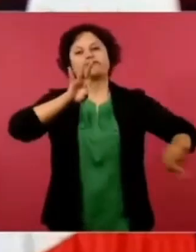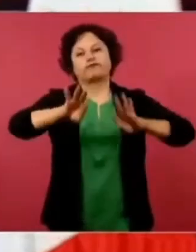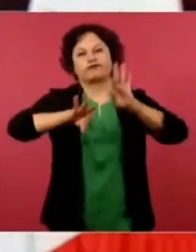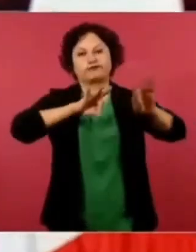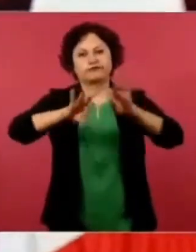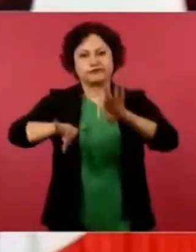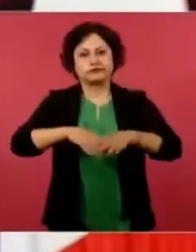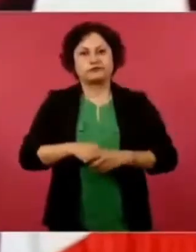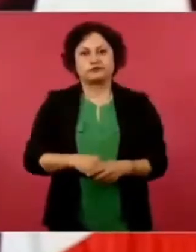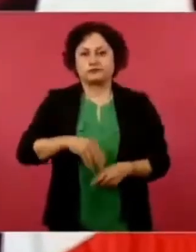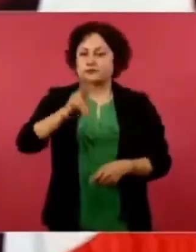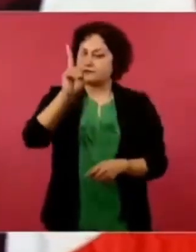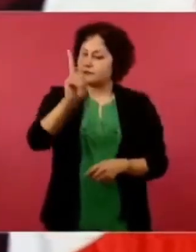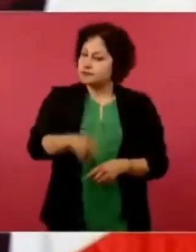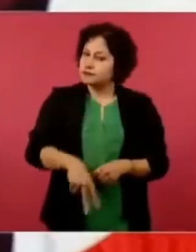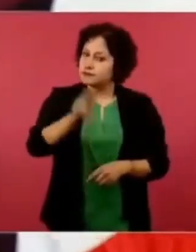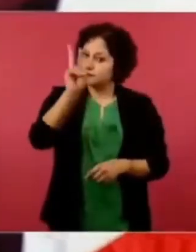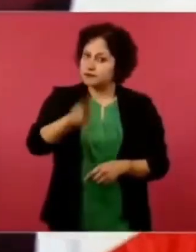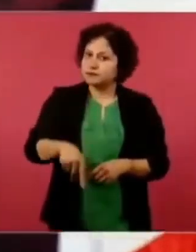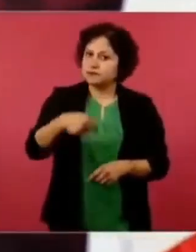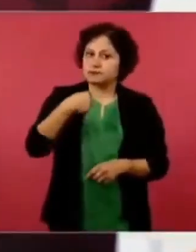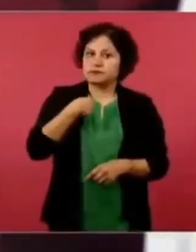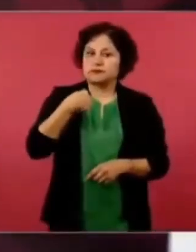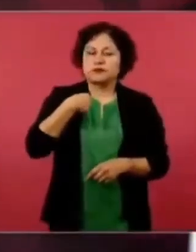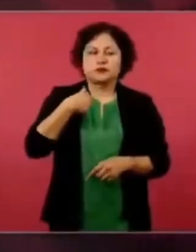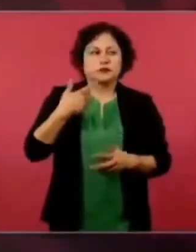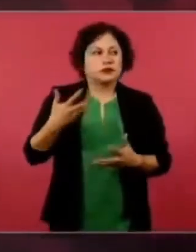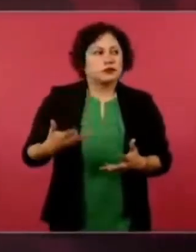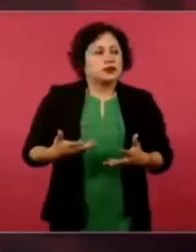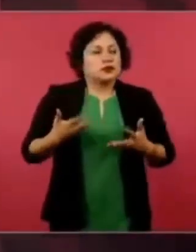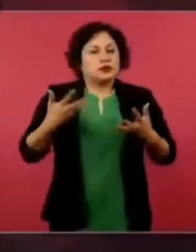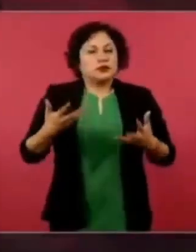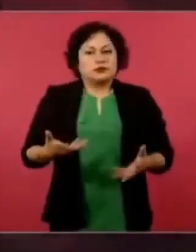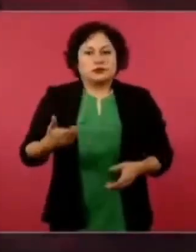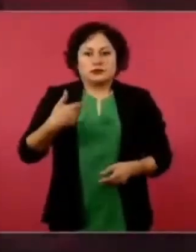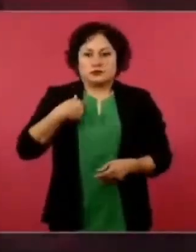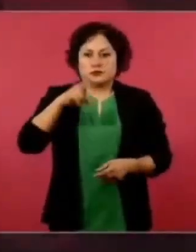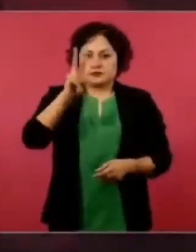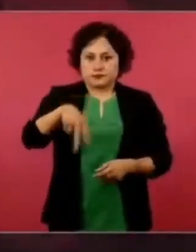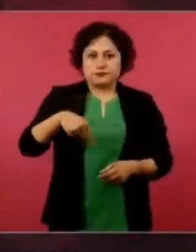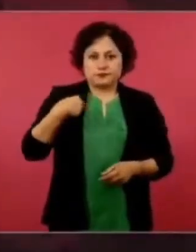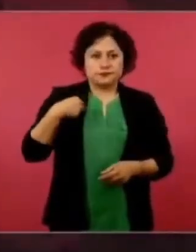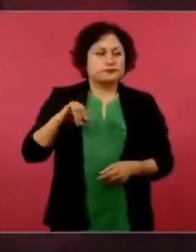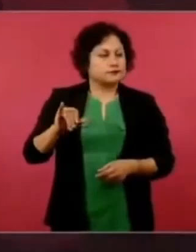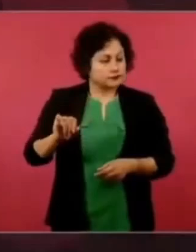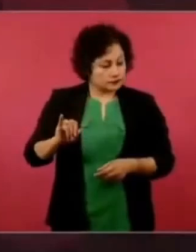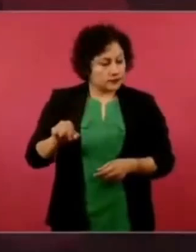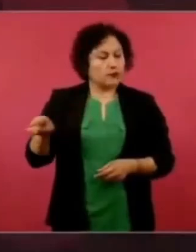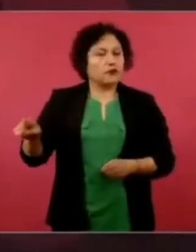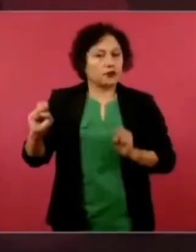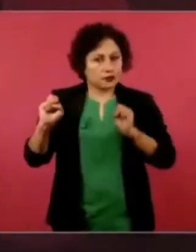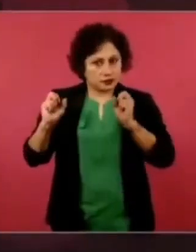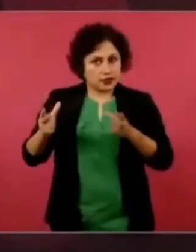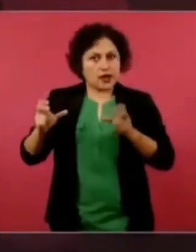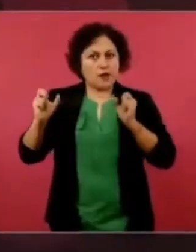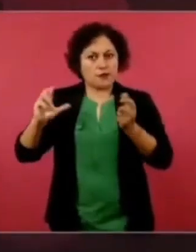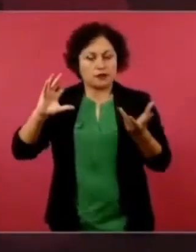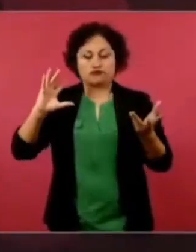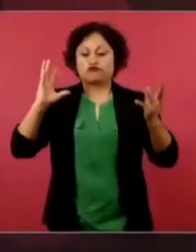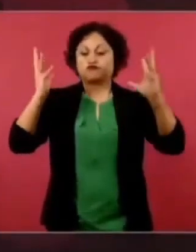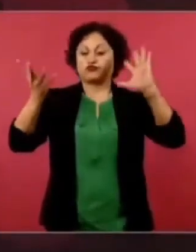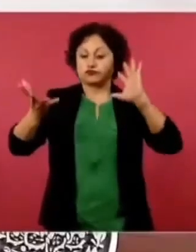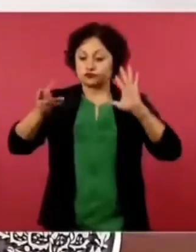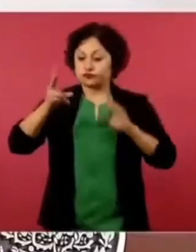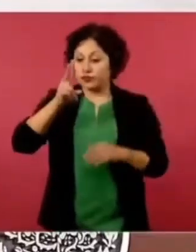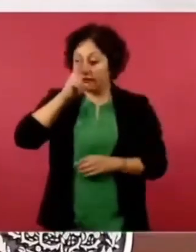Me costó muchísimo trabajo decir sí, sí, sí, sí, hay violencia en Chiapas. Bueno,